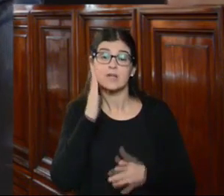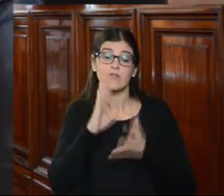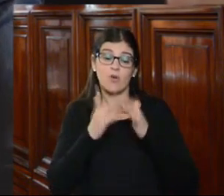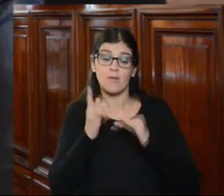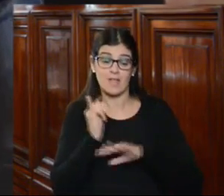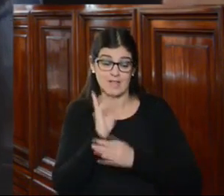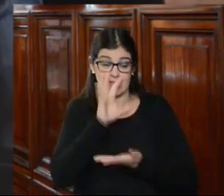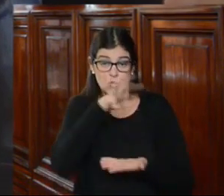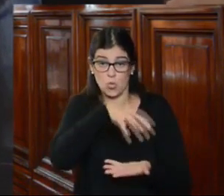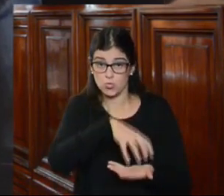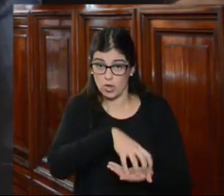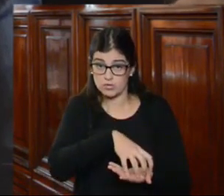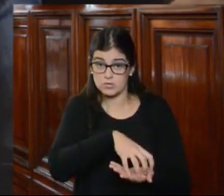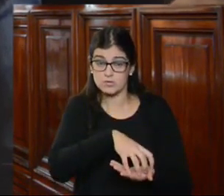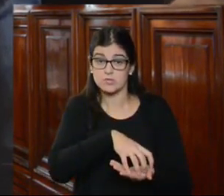institución